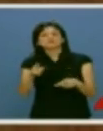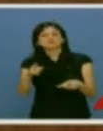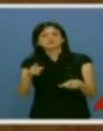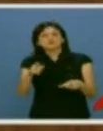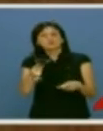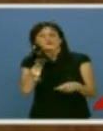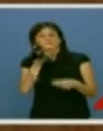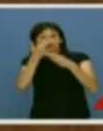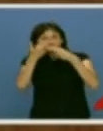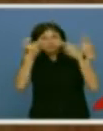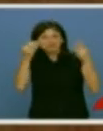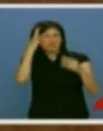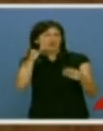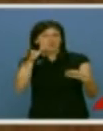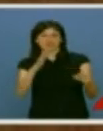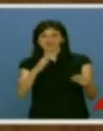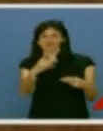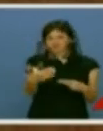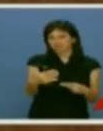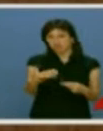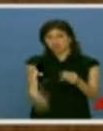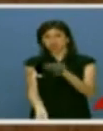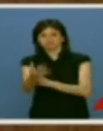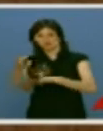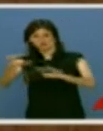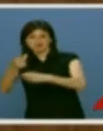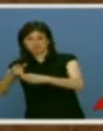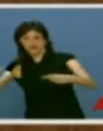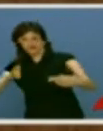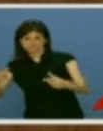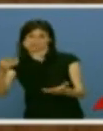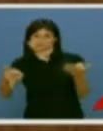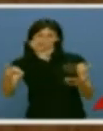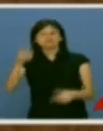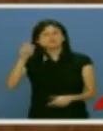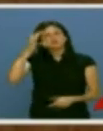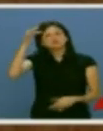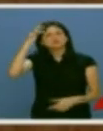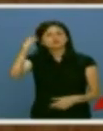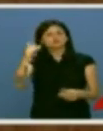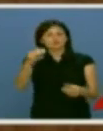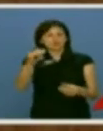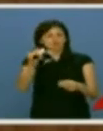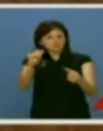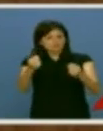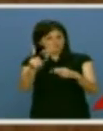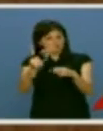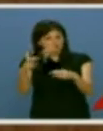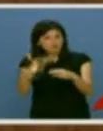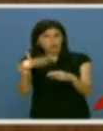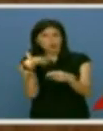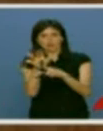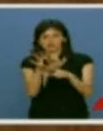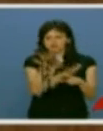el empequeñecimiento de lo público y la libertad absoluta de los mercados. El gran sueño europeo de construcción de un verdadero poder político supranacional quedó